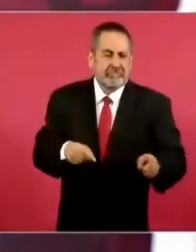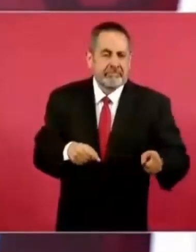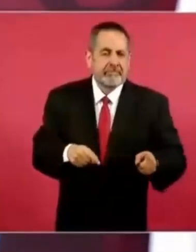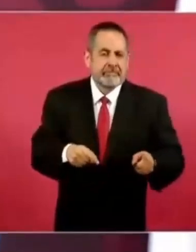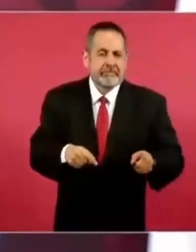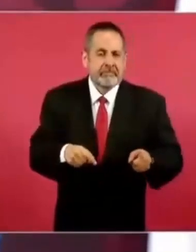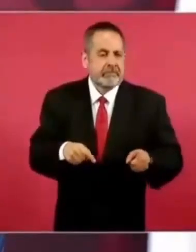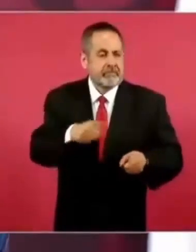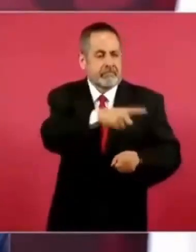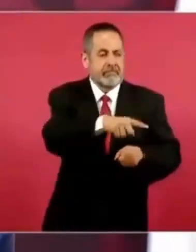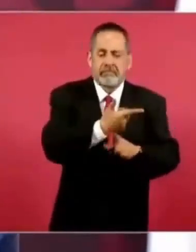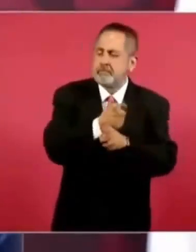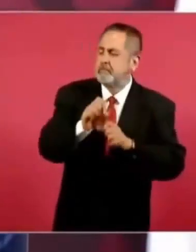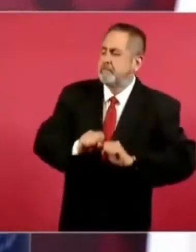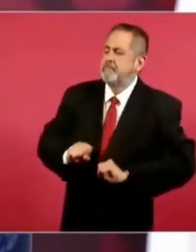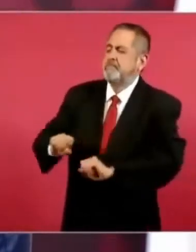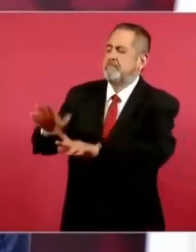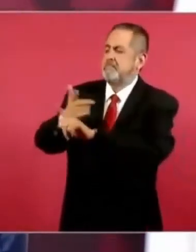Dejaron libres.